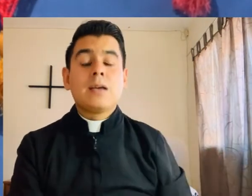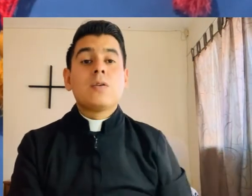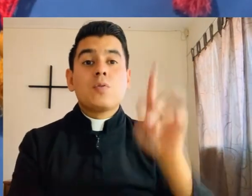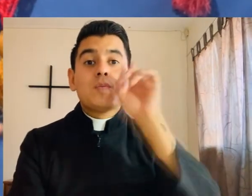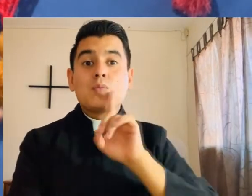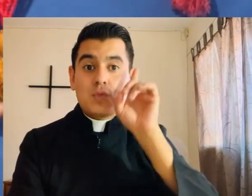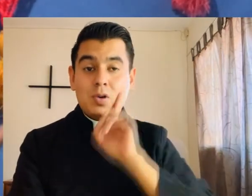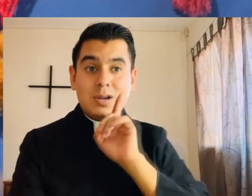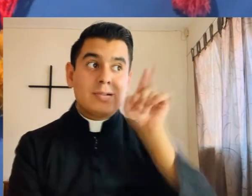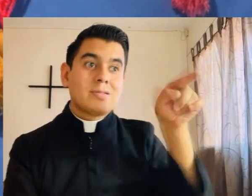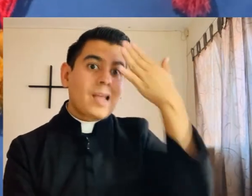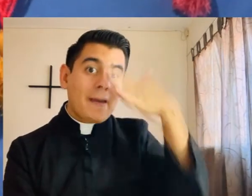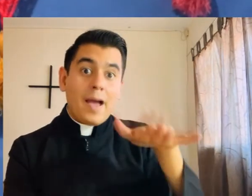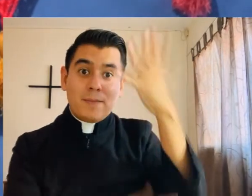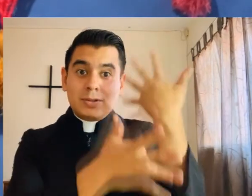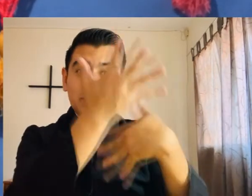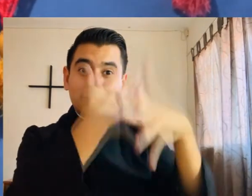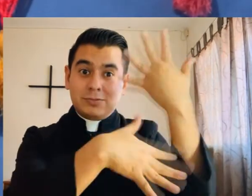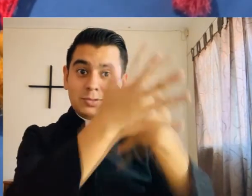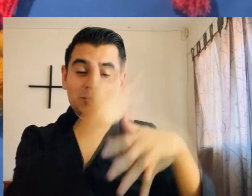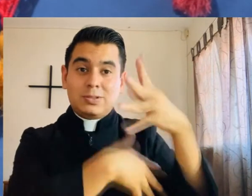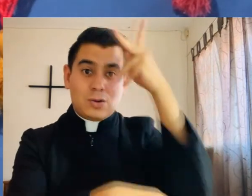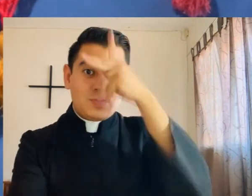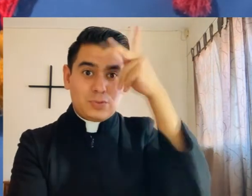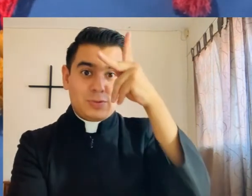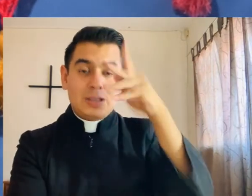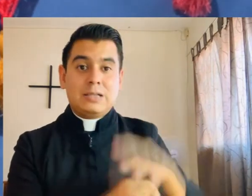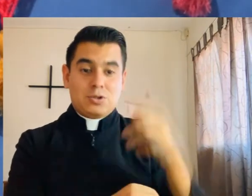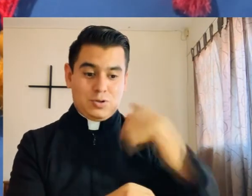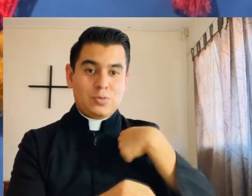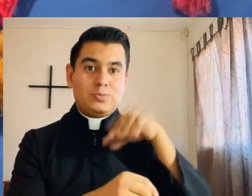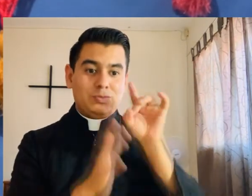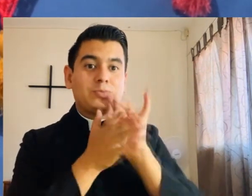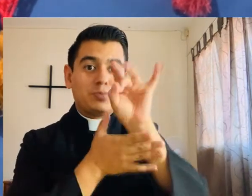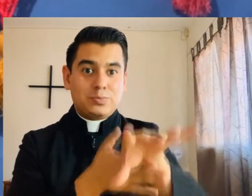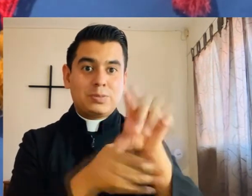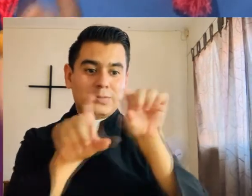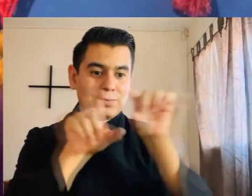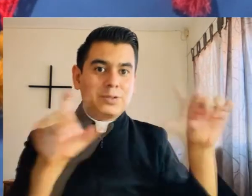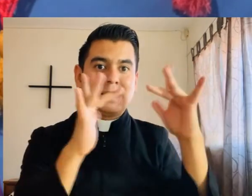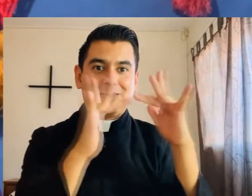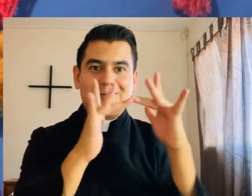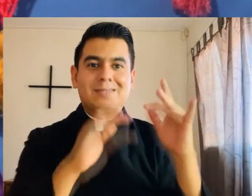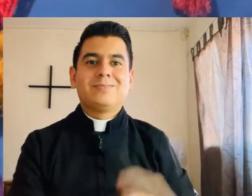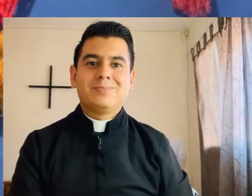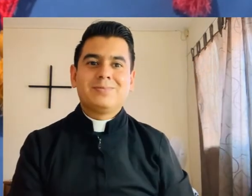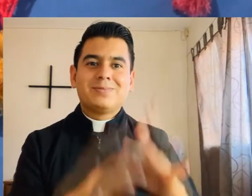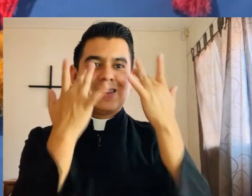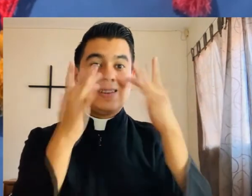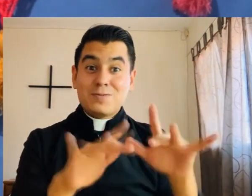ya que aparte de psicóloga, es intérprete de la lengua de señas mexicanas. Su contacto te lo dejo aquí abajo.